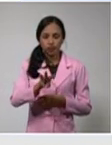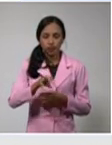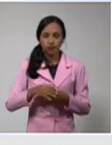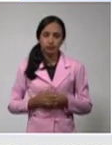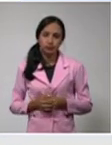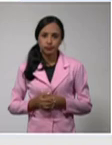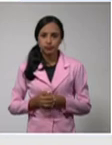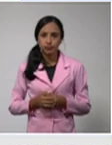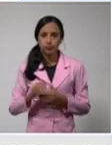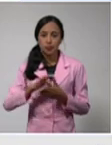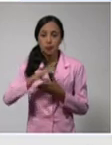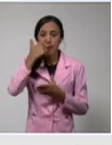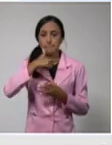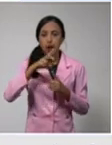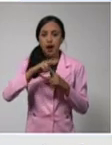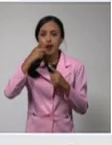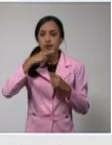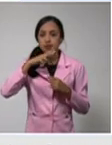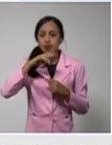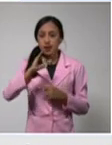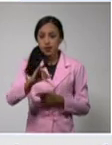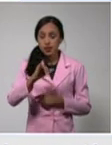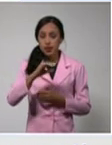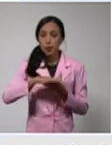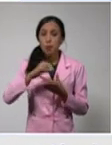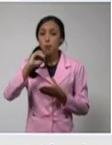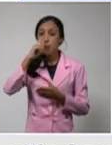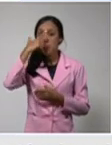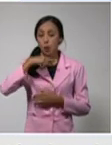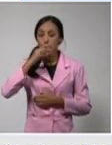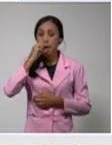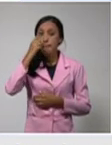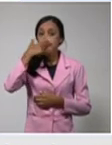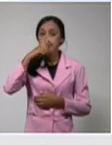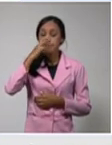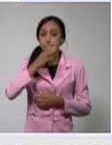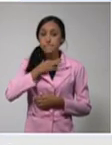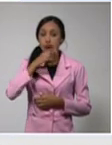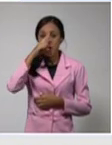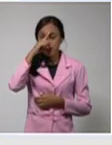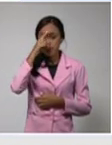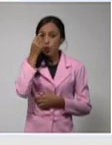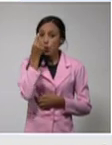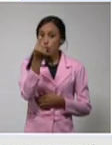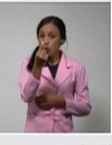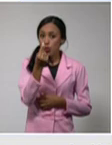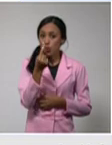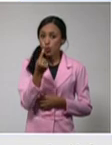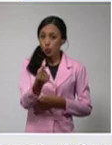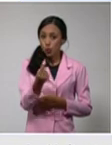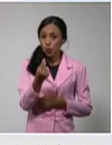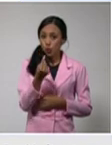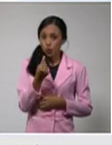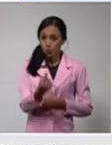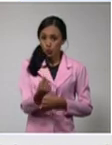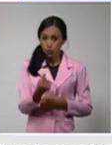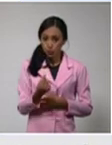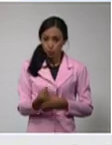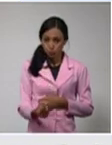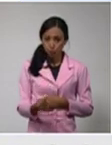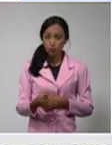Mayarí, Vánez, Cueto, Moa y Rafael Freire. Un caso autóctono en cada uno de ellos.